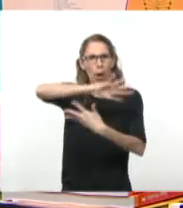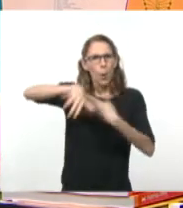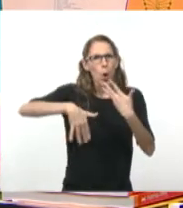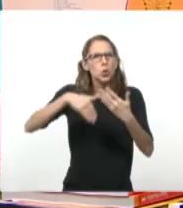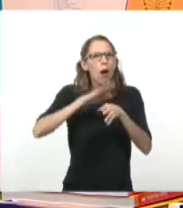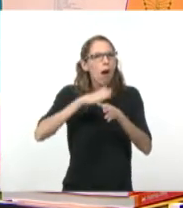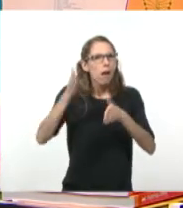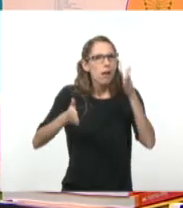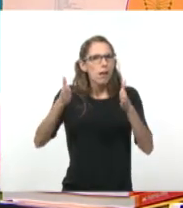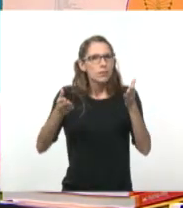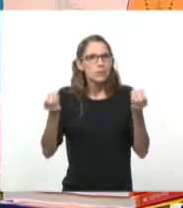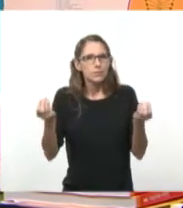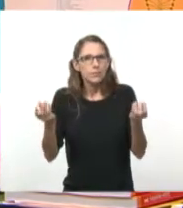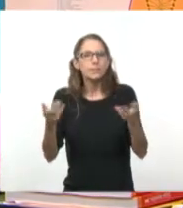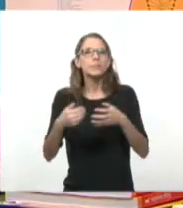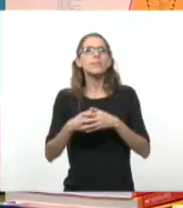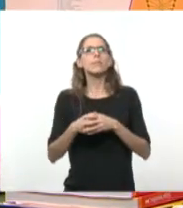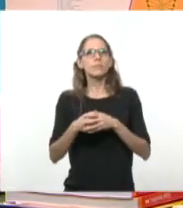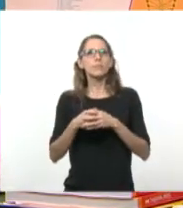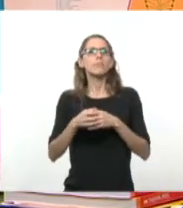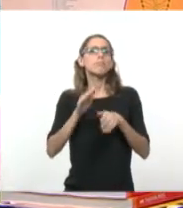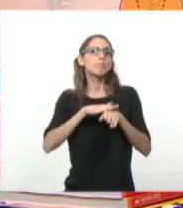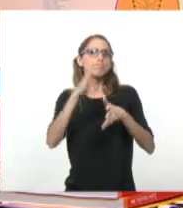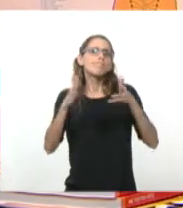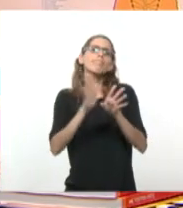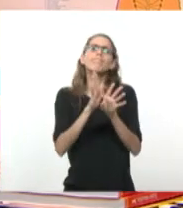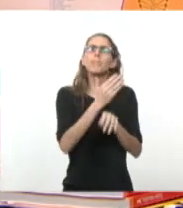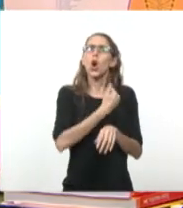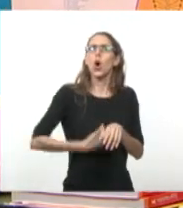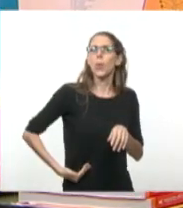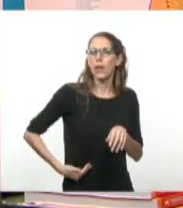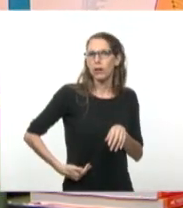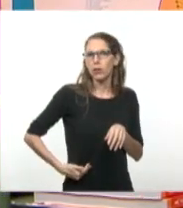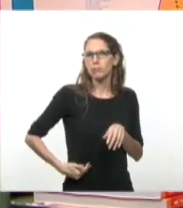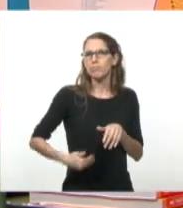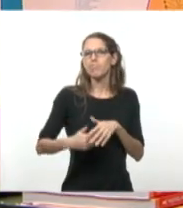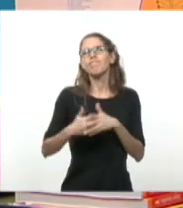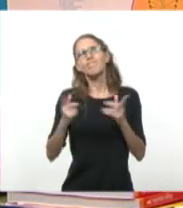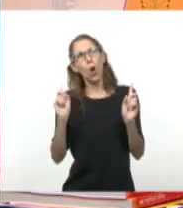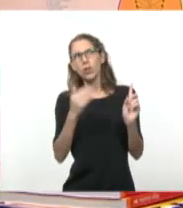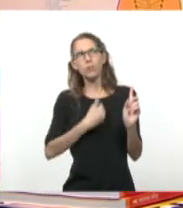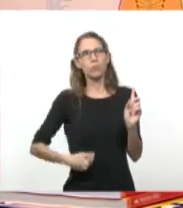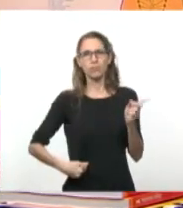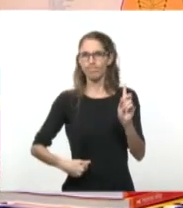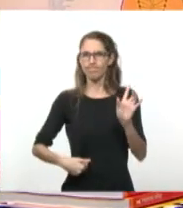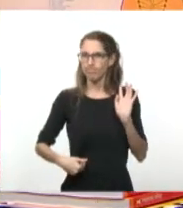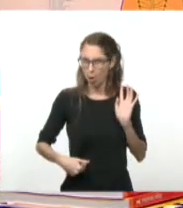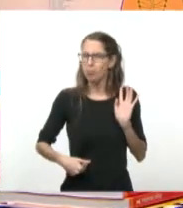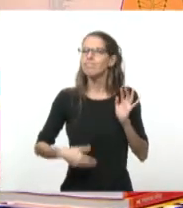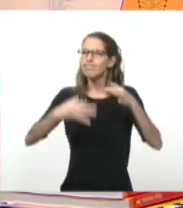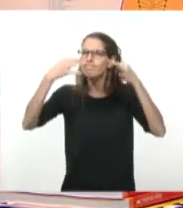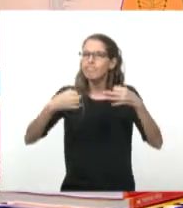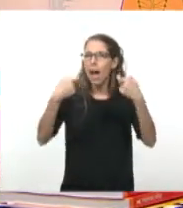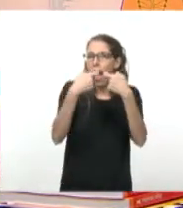marco de un gobierno, de alguna forma, no un gobierno, sino de una alianza